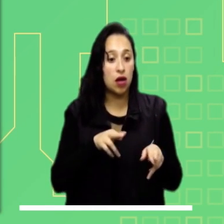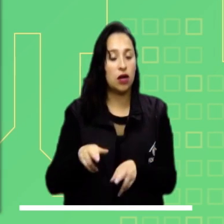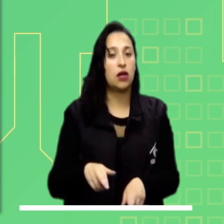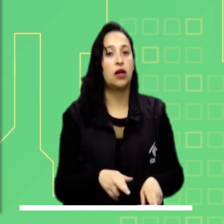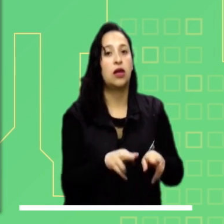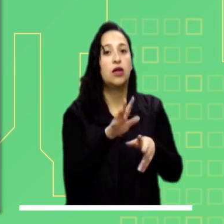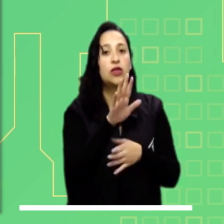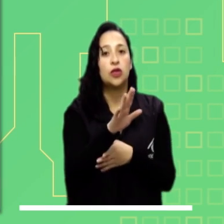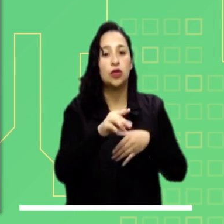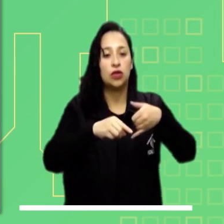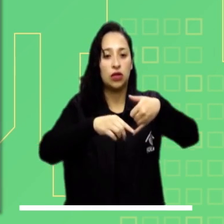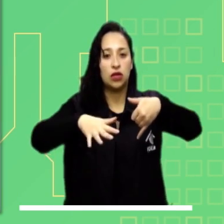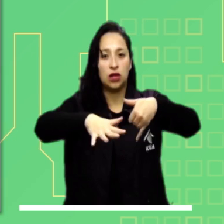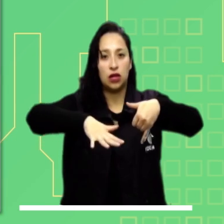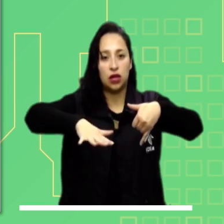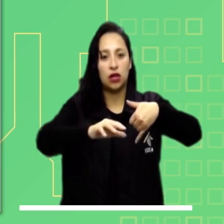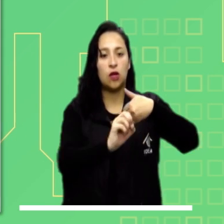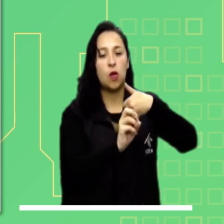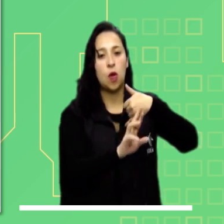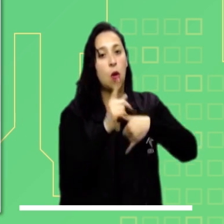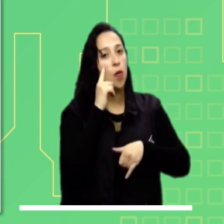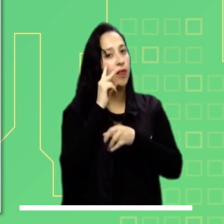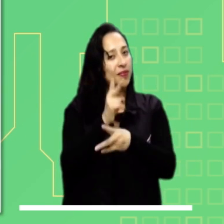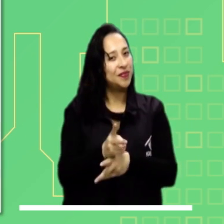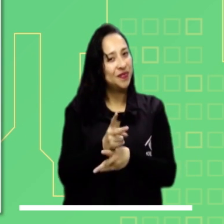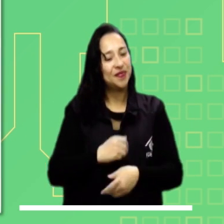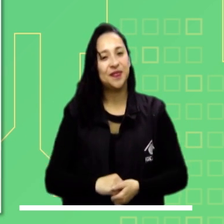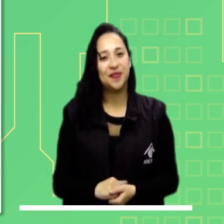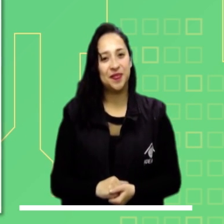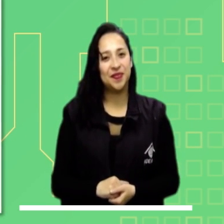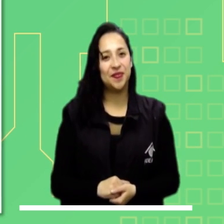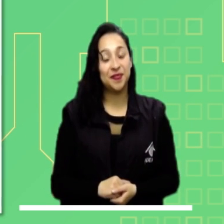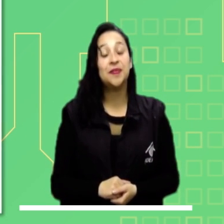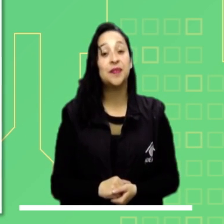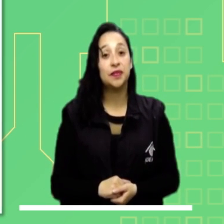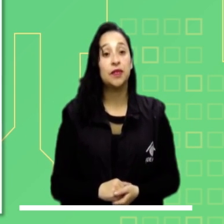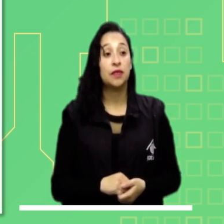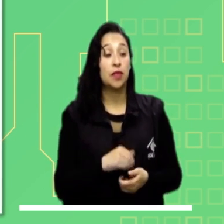Mucha atención a los altos niveles que presentan los ríos Inívida y Orinoco.